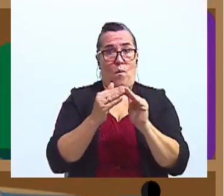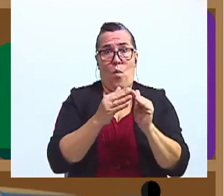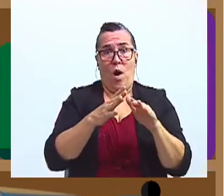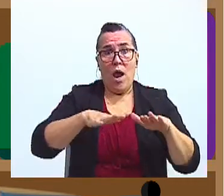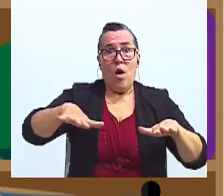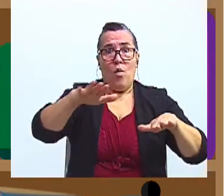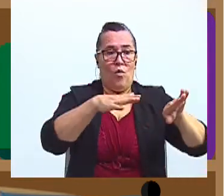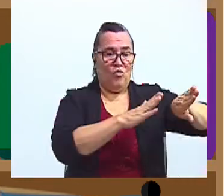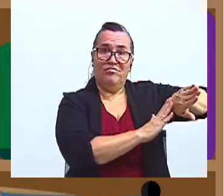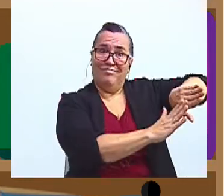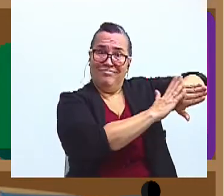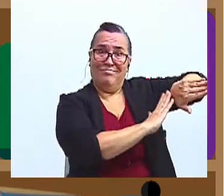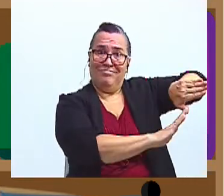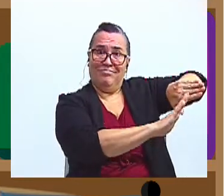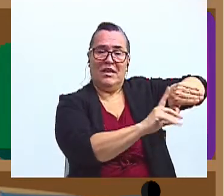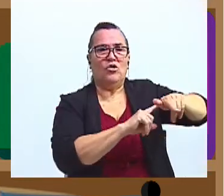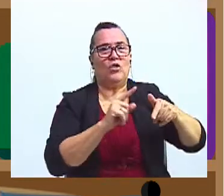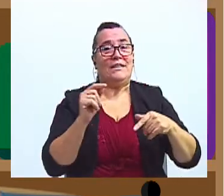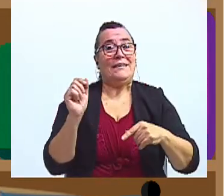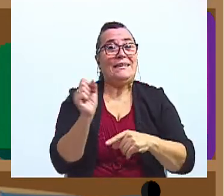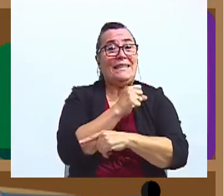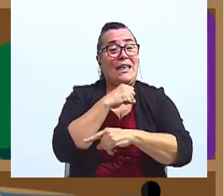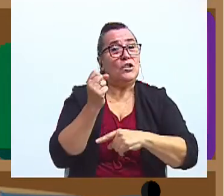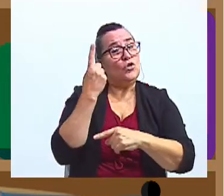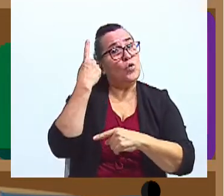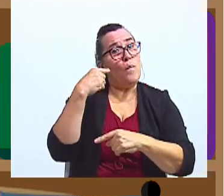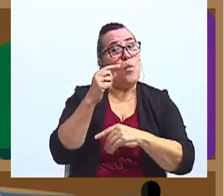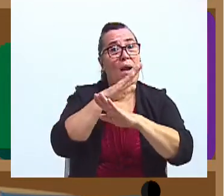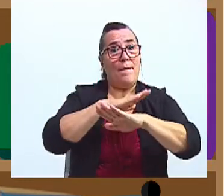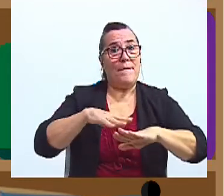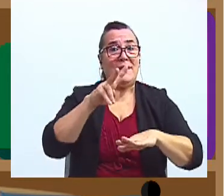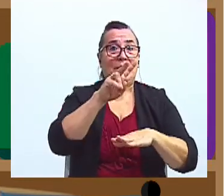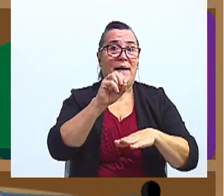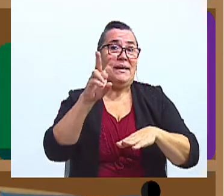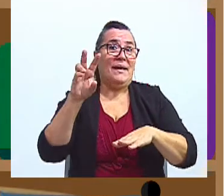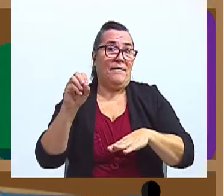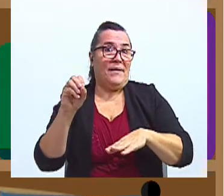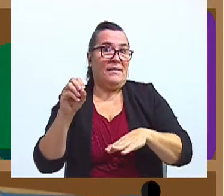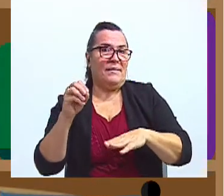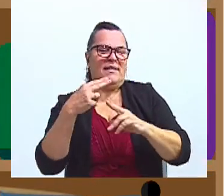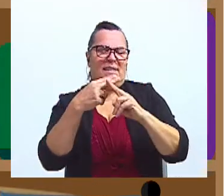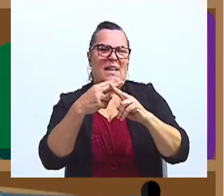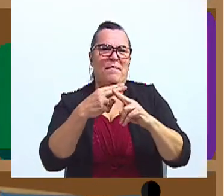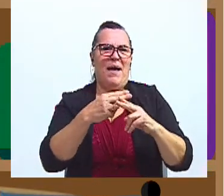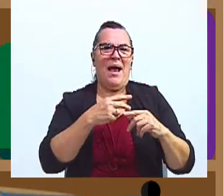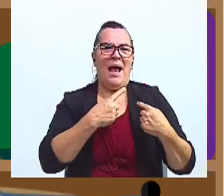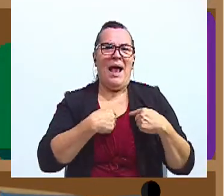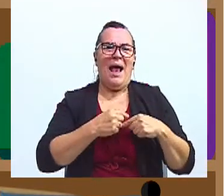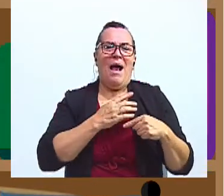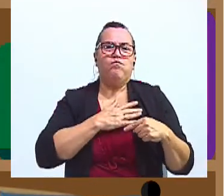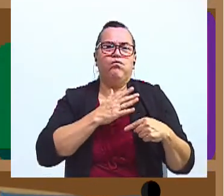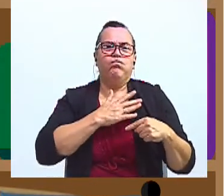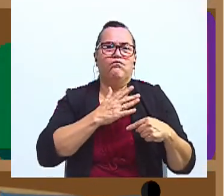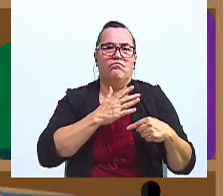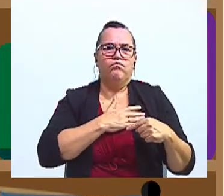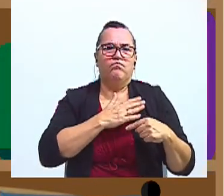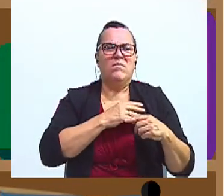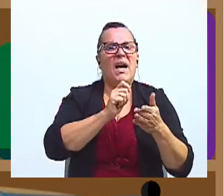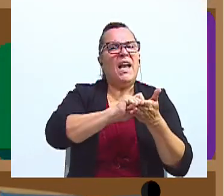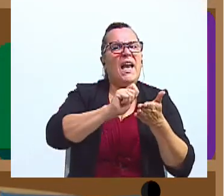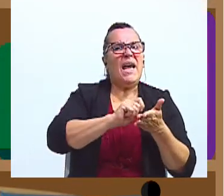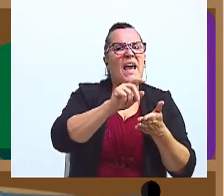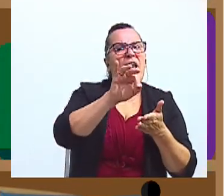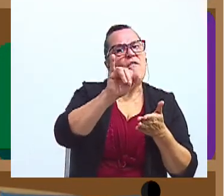tenemos la canción por la paz del 2020. Se llama Latidos. La escribió la señorita Fiorella